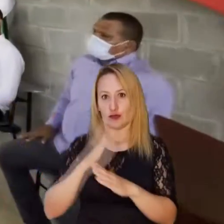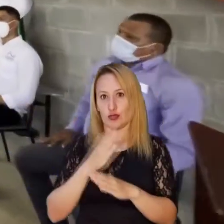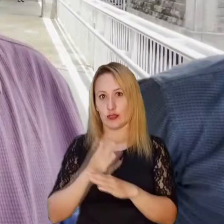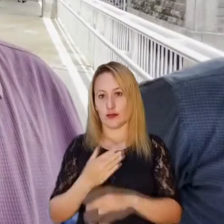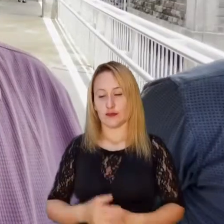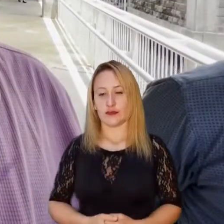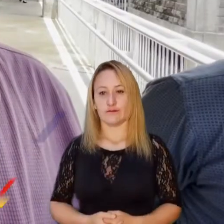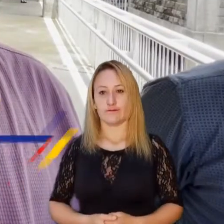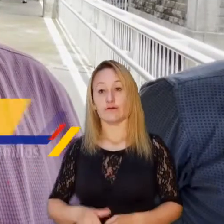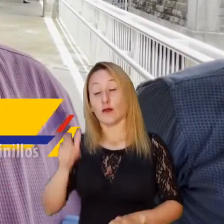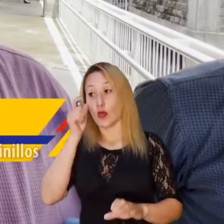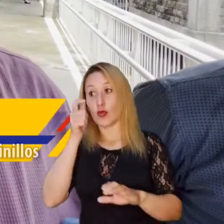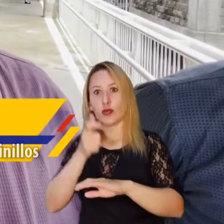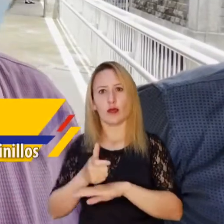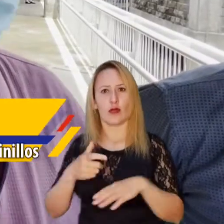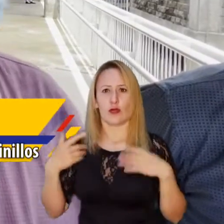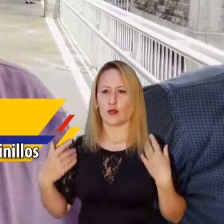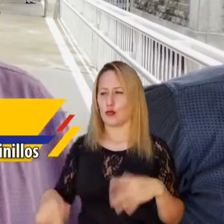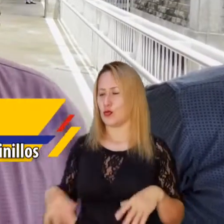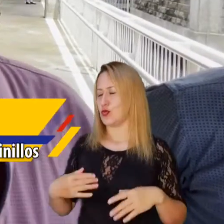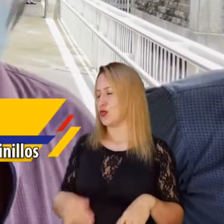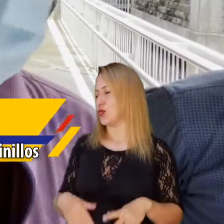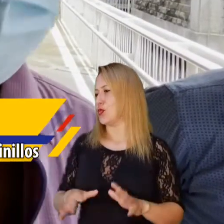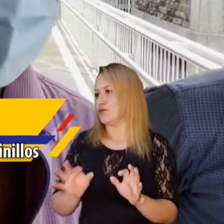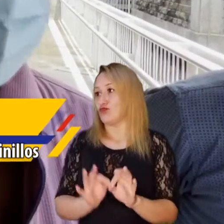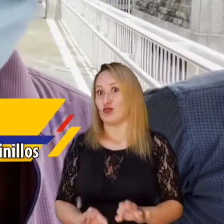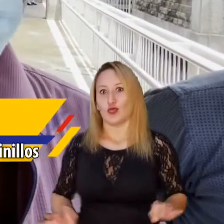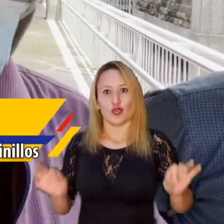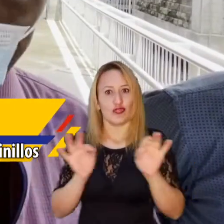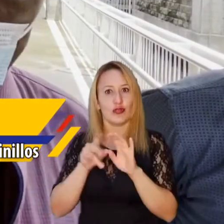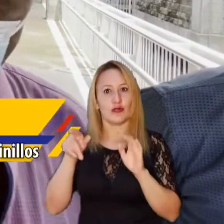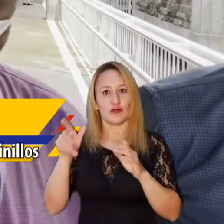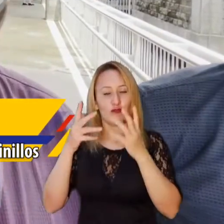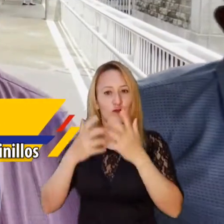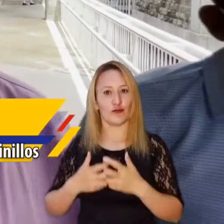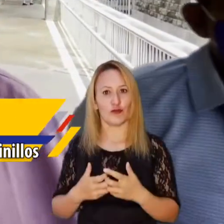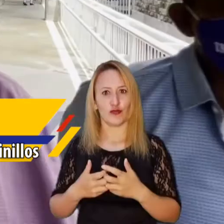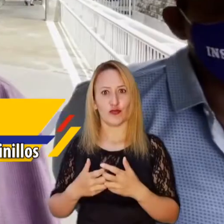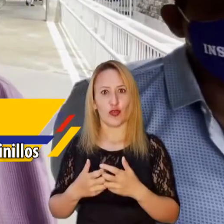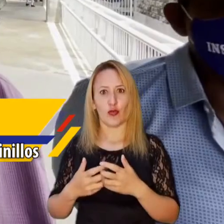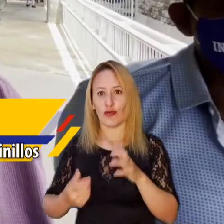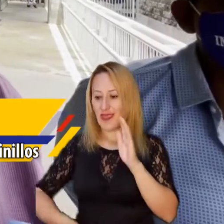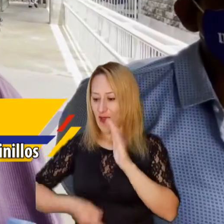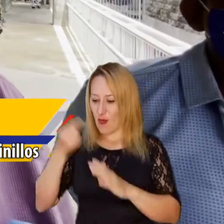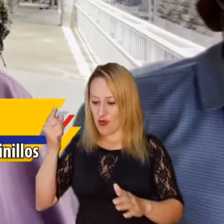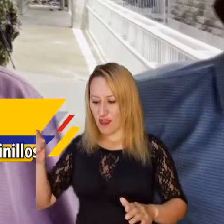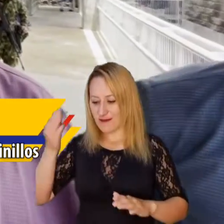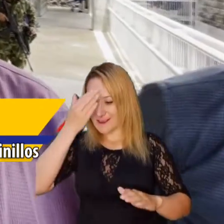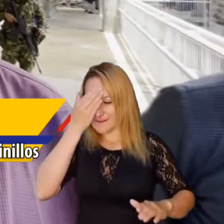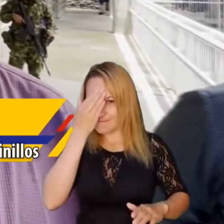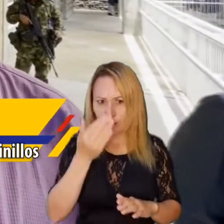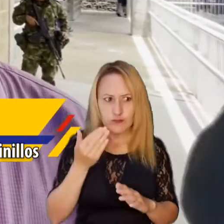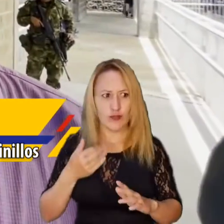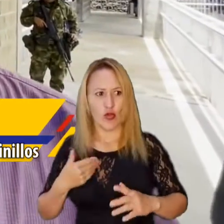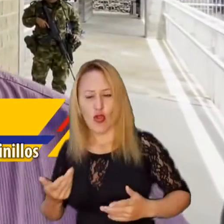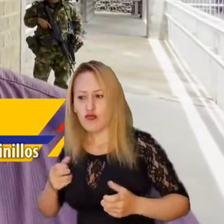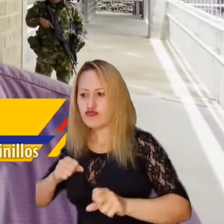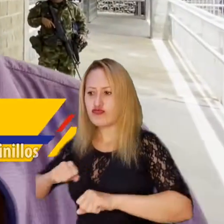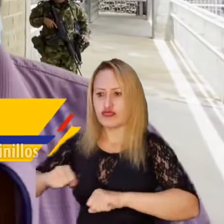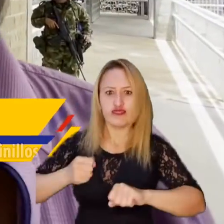técnicos. Lógicamente porque la Contraloría jugó un papel muy preponderante en esto. Se puso al frente,